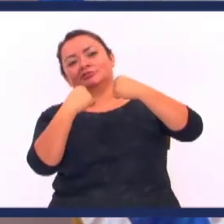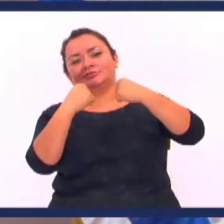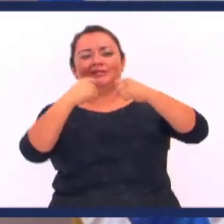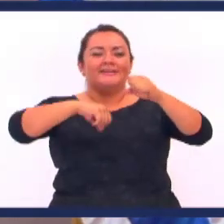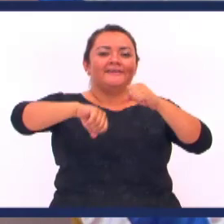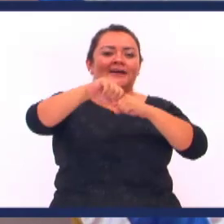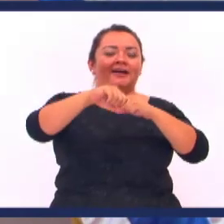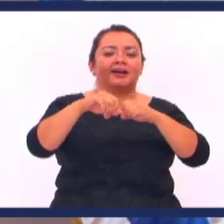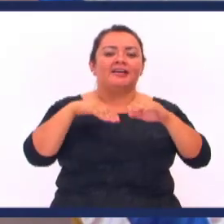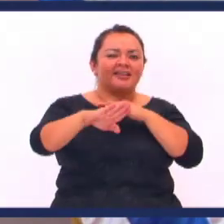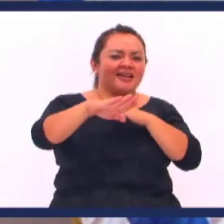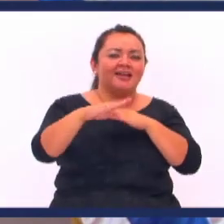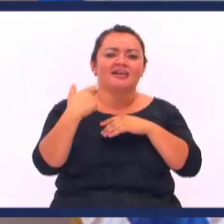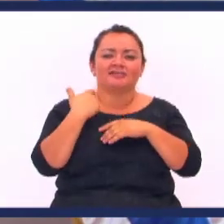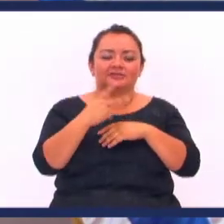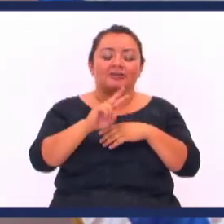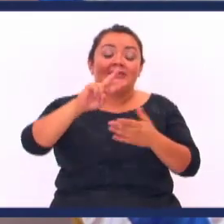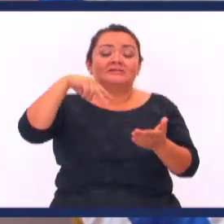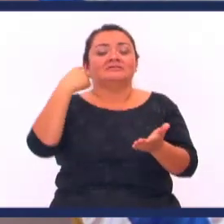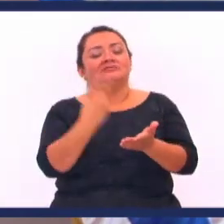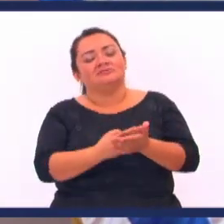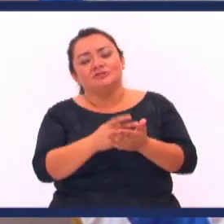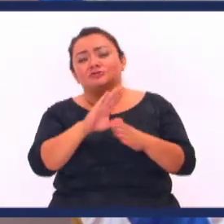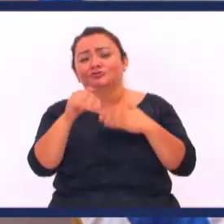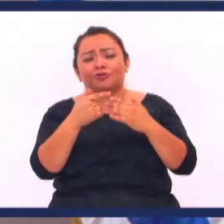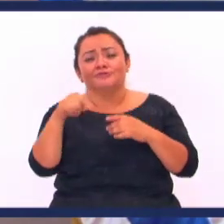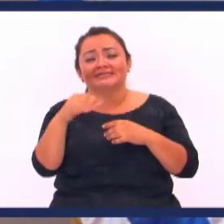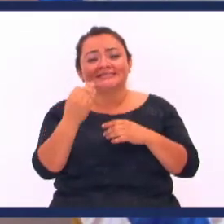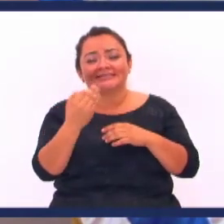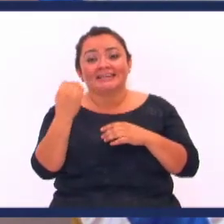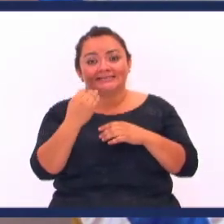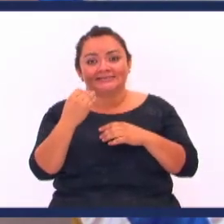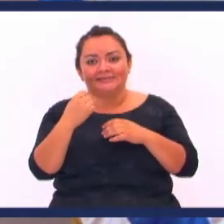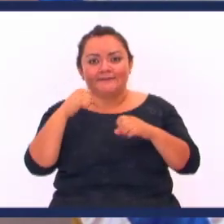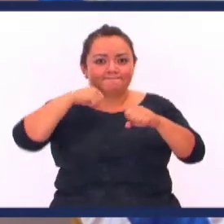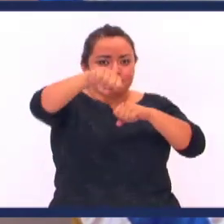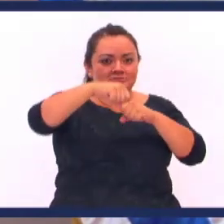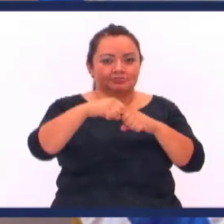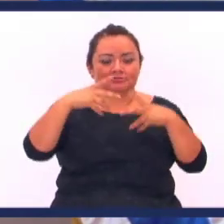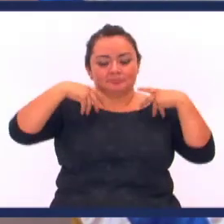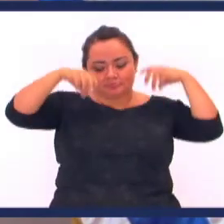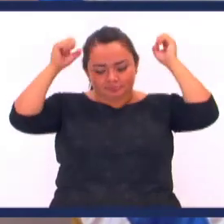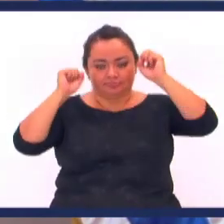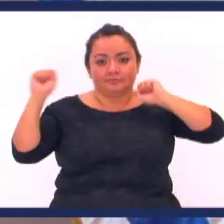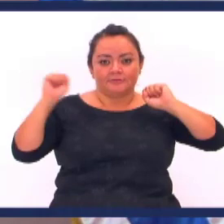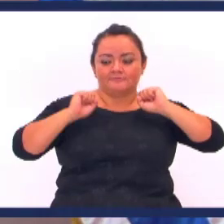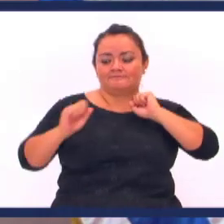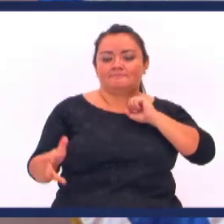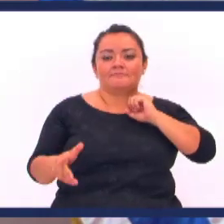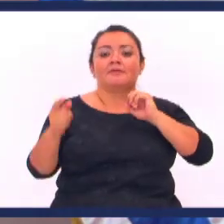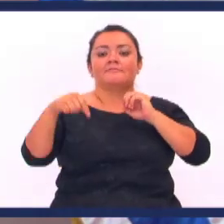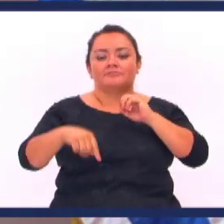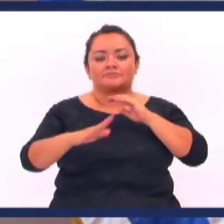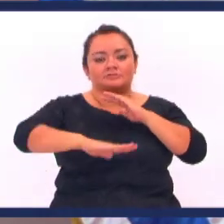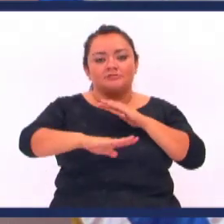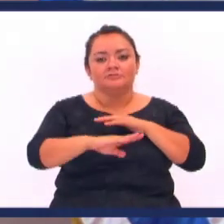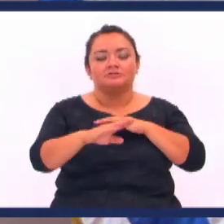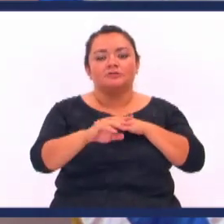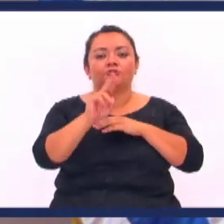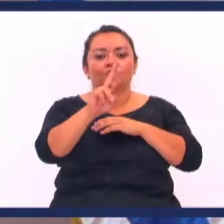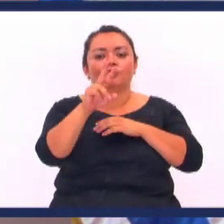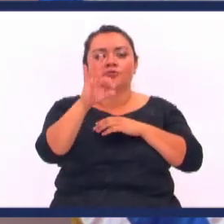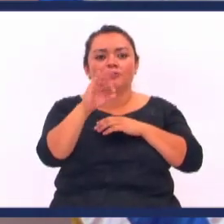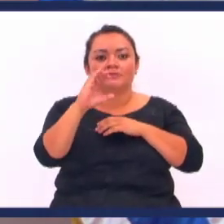patas Y de puñetazos Cuando ya lo tienen Tirado en el piso Todo lo que tienen que hacer En el boxe Es tirar la toalla ¿Verdad? Pero en este deporte El